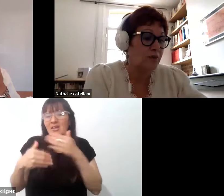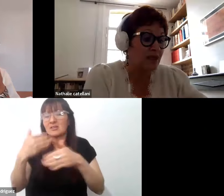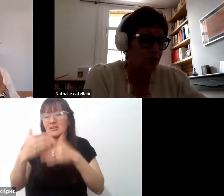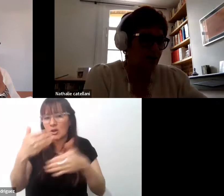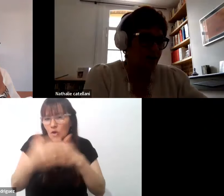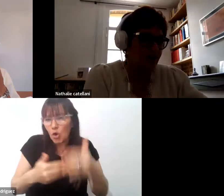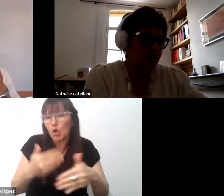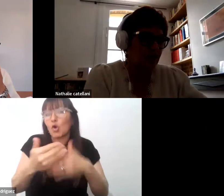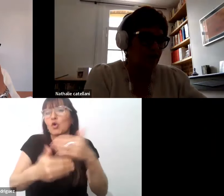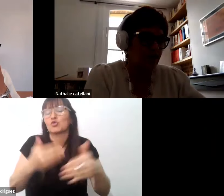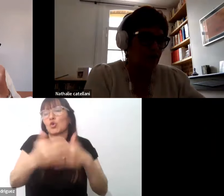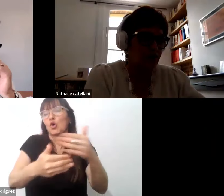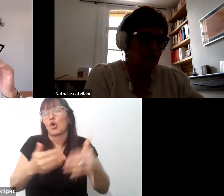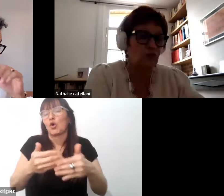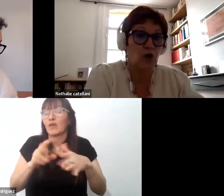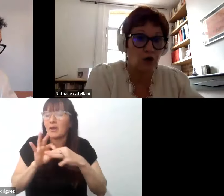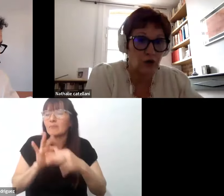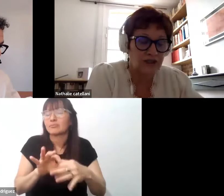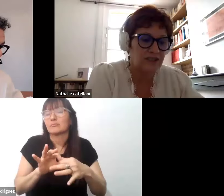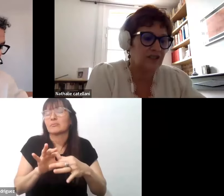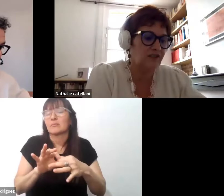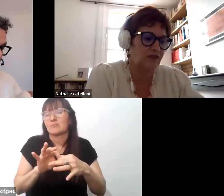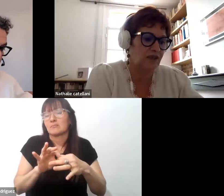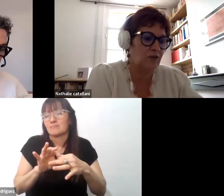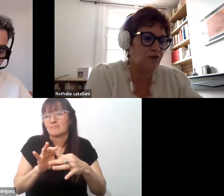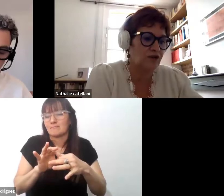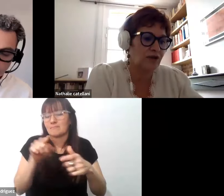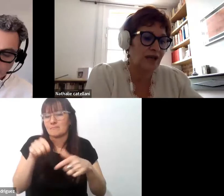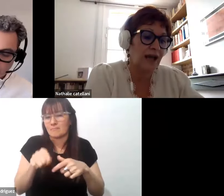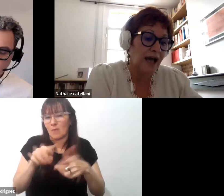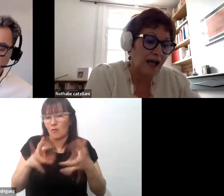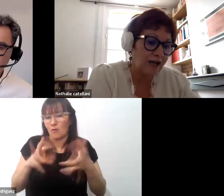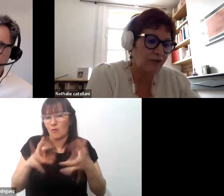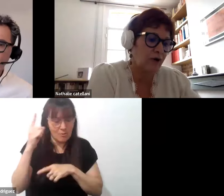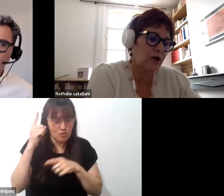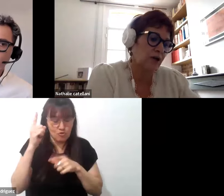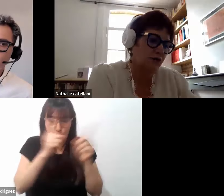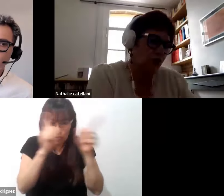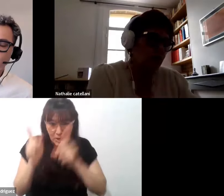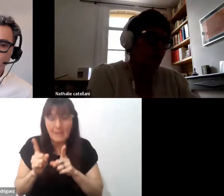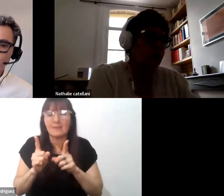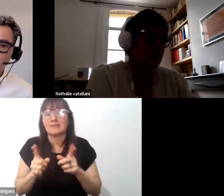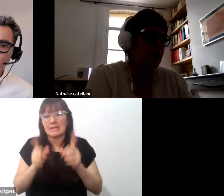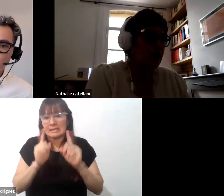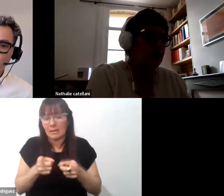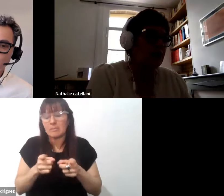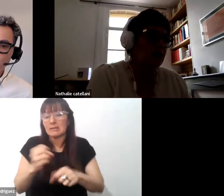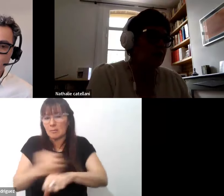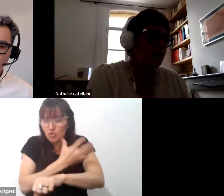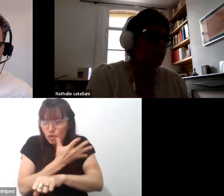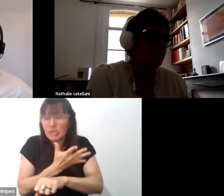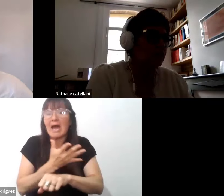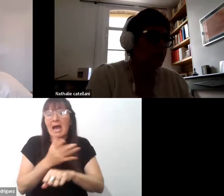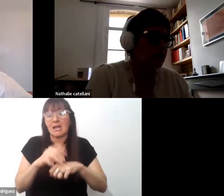capacidades metacognitivas del docente, para mejores capacidades de autorregulación cognitivas y emocionales,